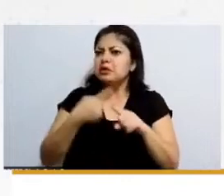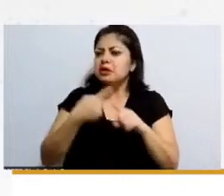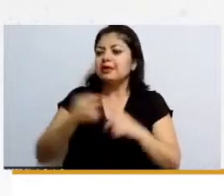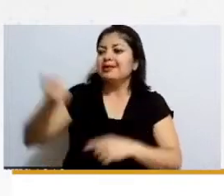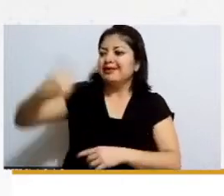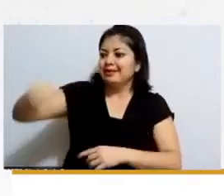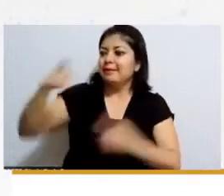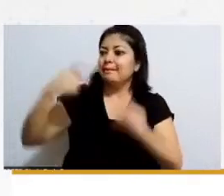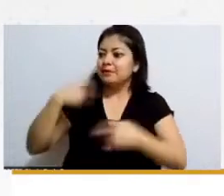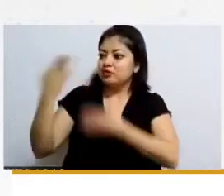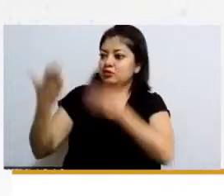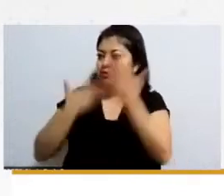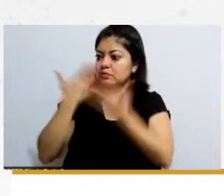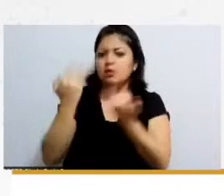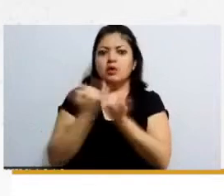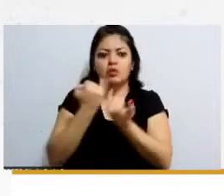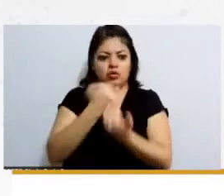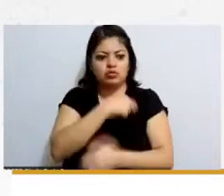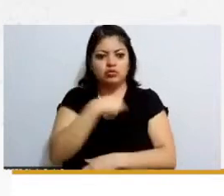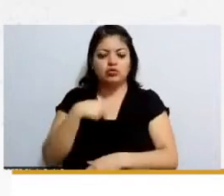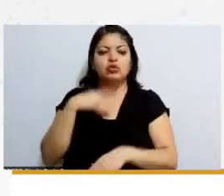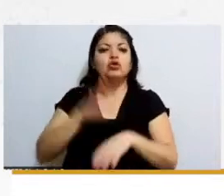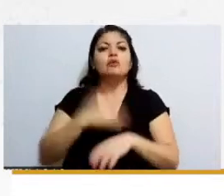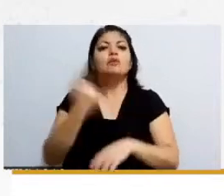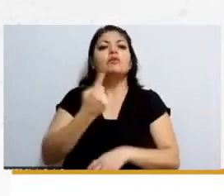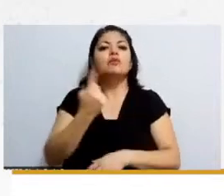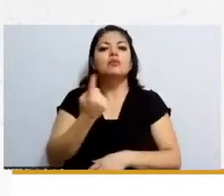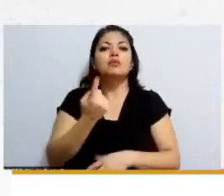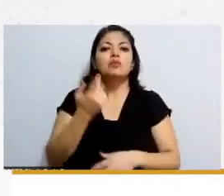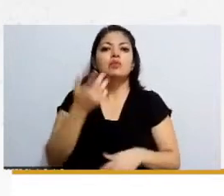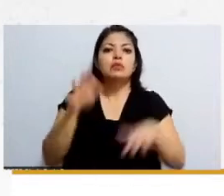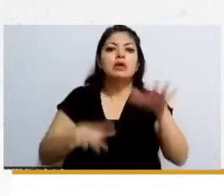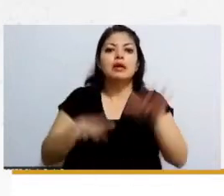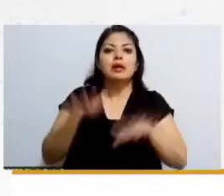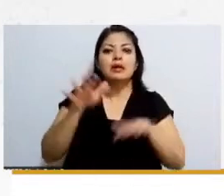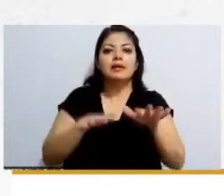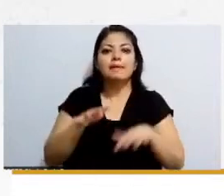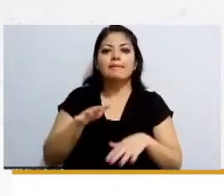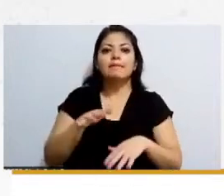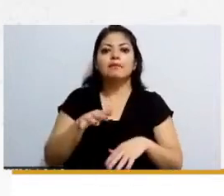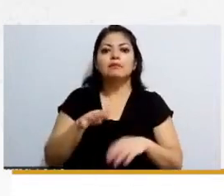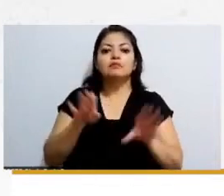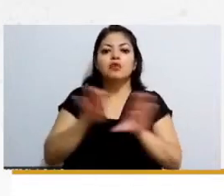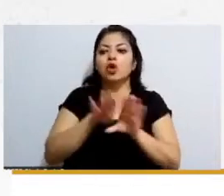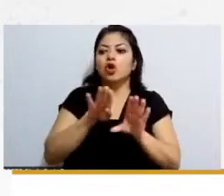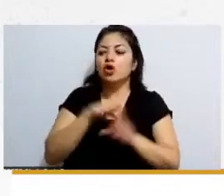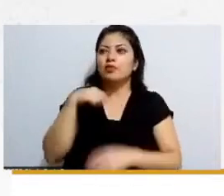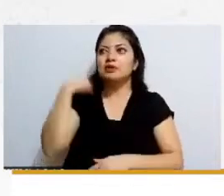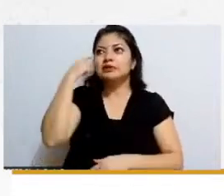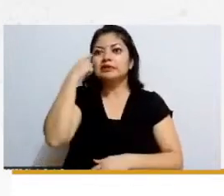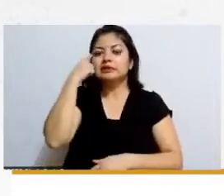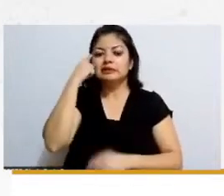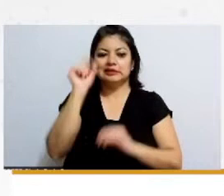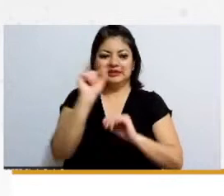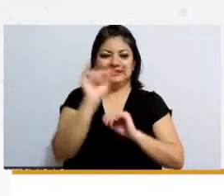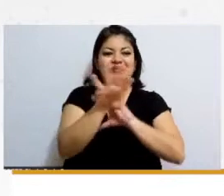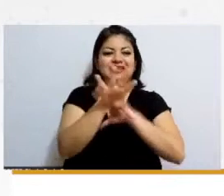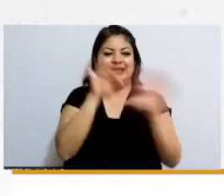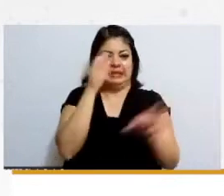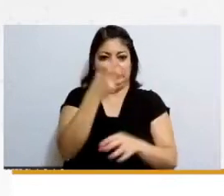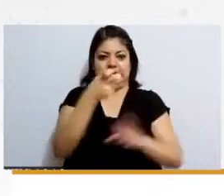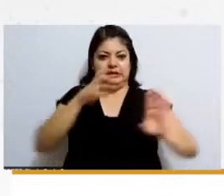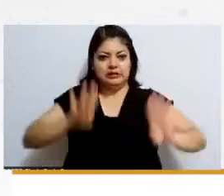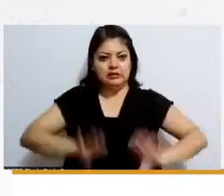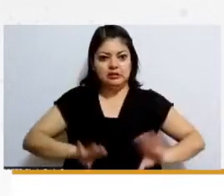para nosotros, porque a veces al estar queriendo encontrar criterios es un poco complicado irlos